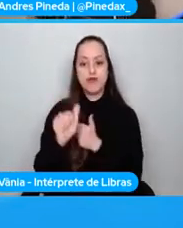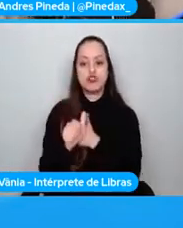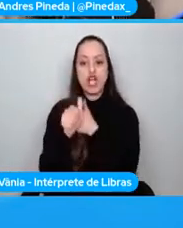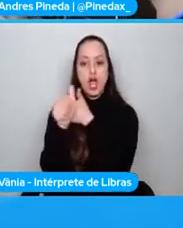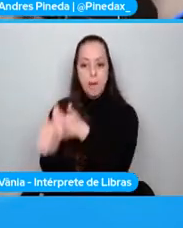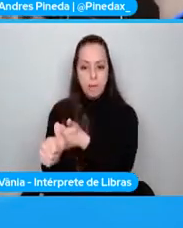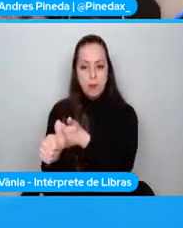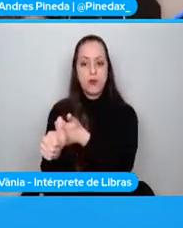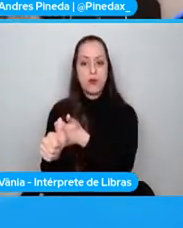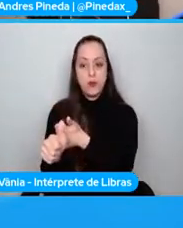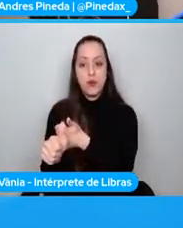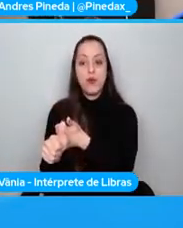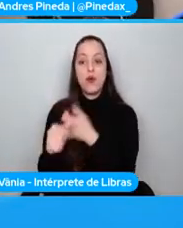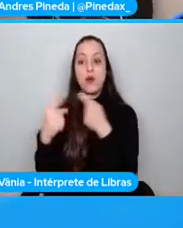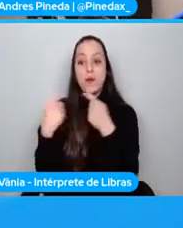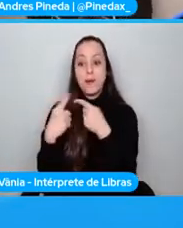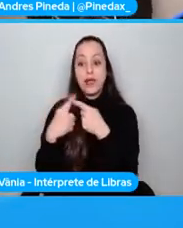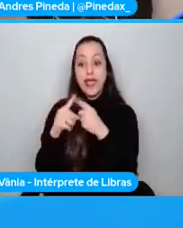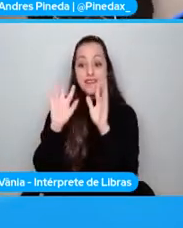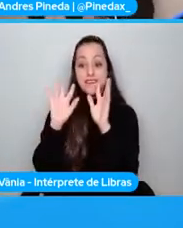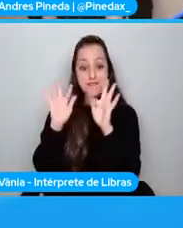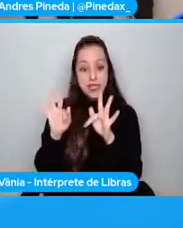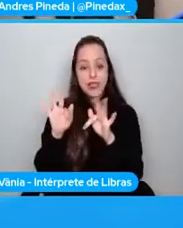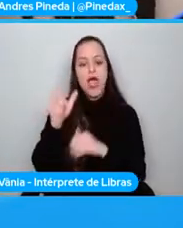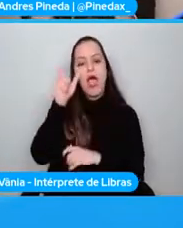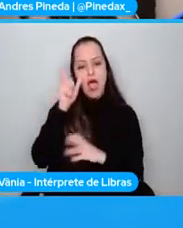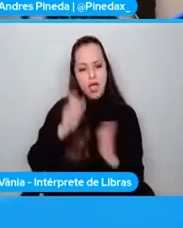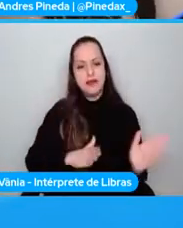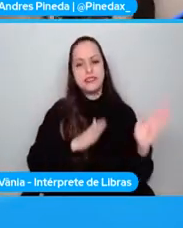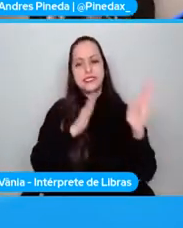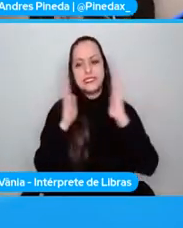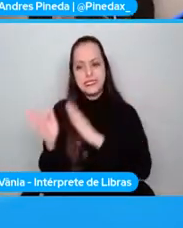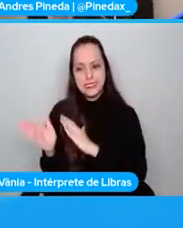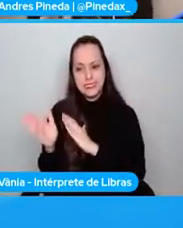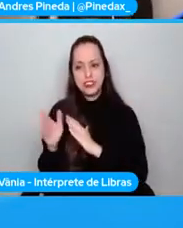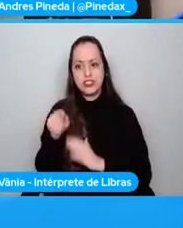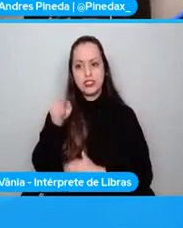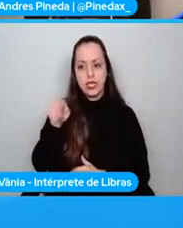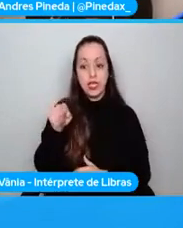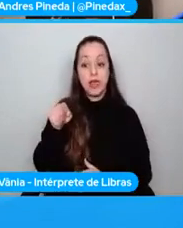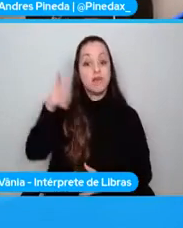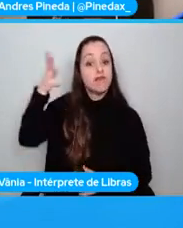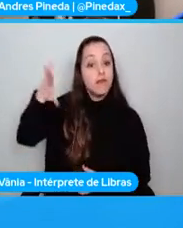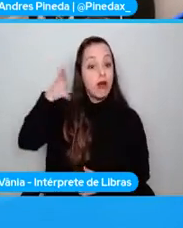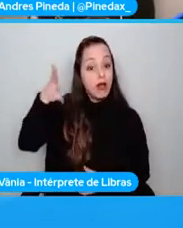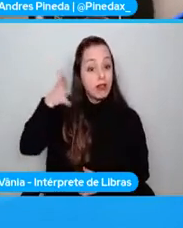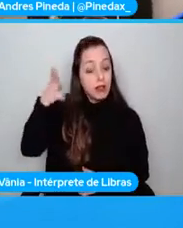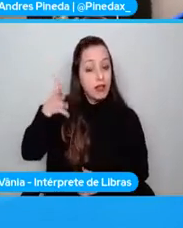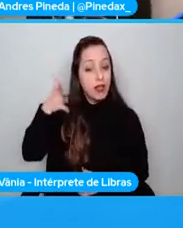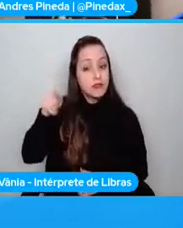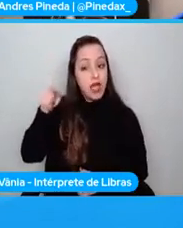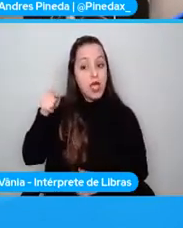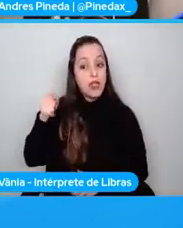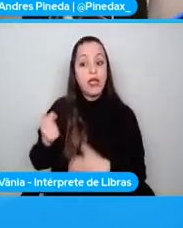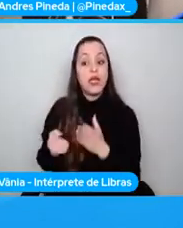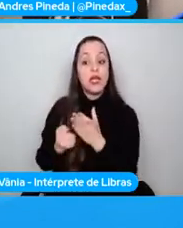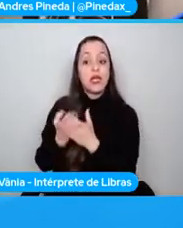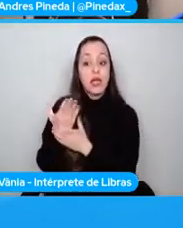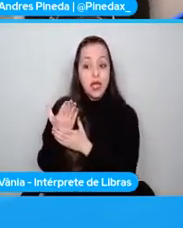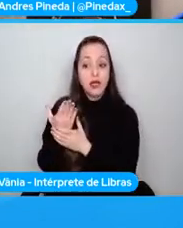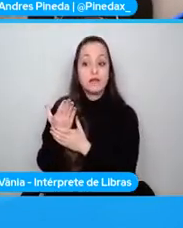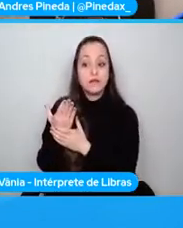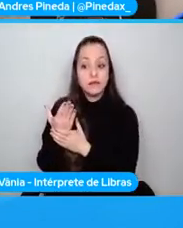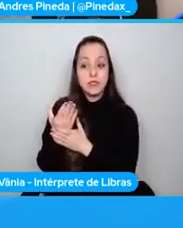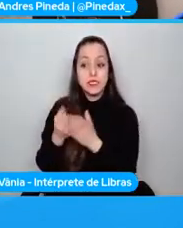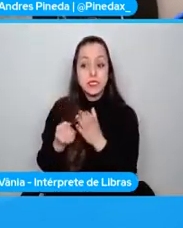termine lo vean, porque se los recomiendo. En este keynote, el creador de VWare o